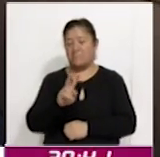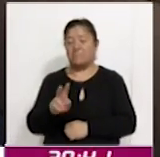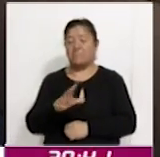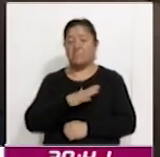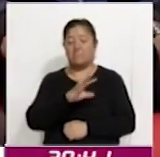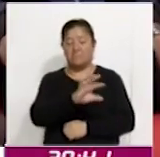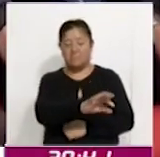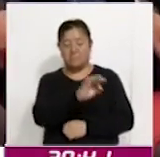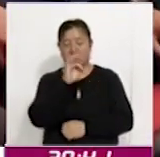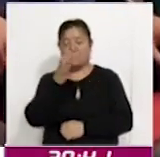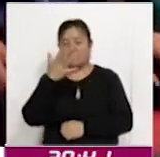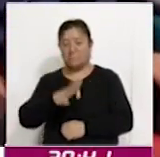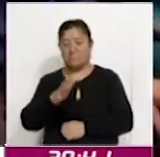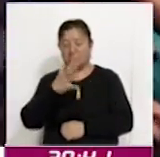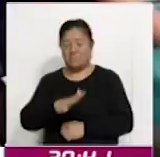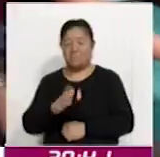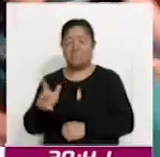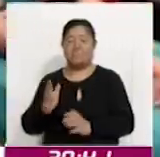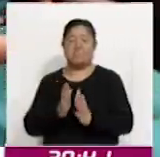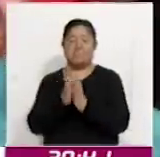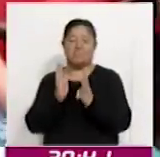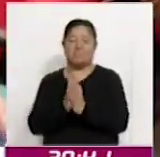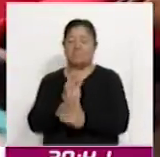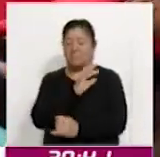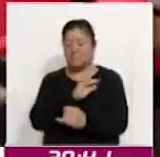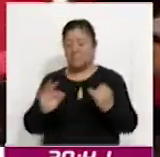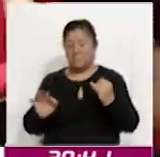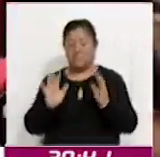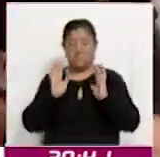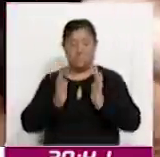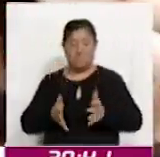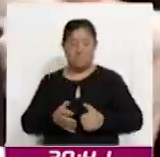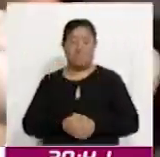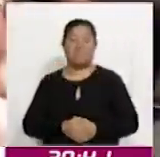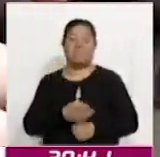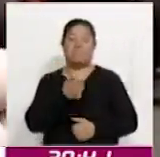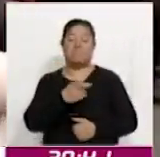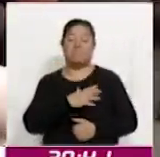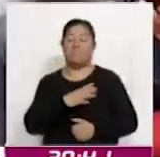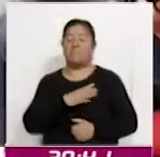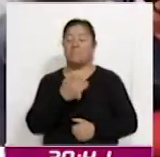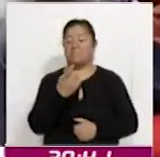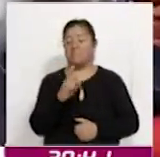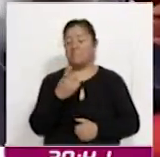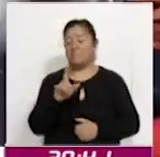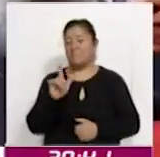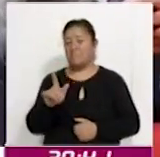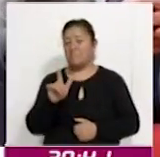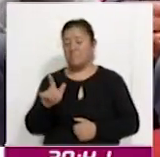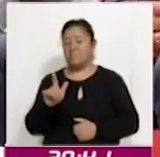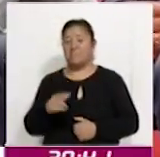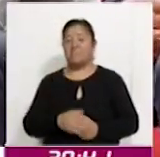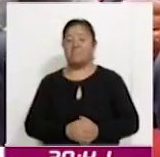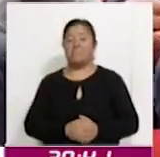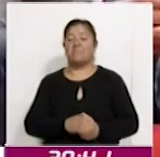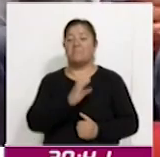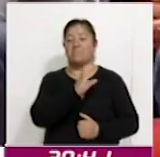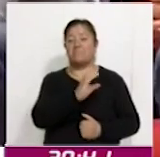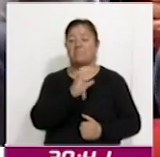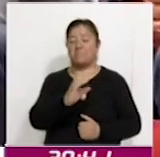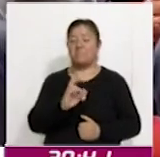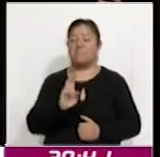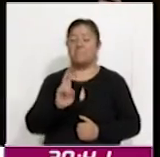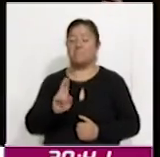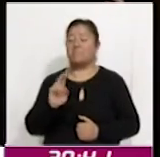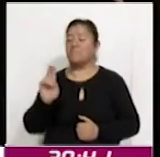talentos del COVAT que participarán en la gran final. Esta se realizará el 17 de diciembre en el Auditorio del Complejo Cultural